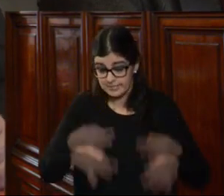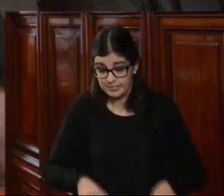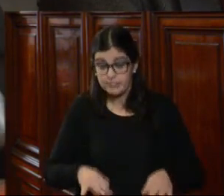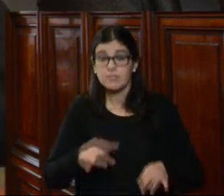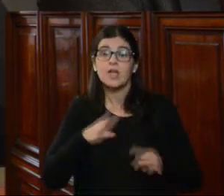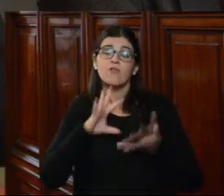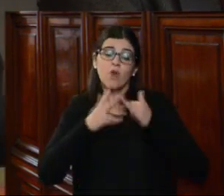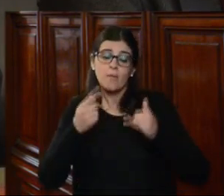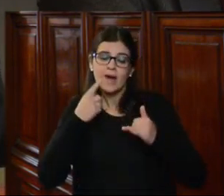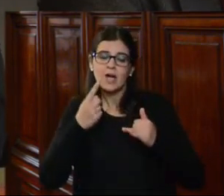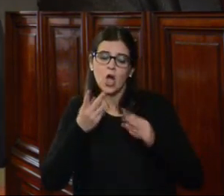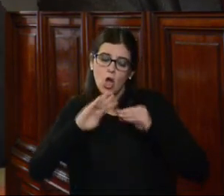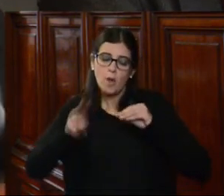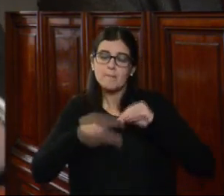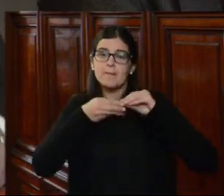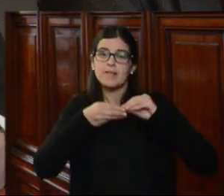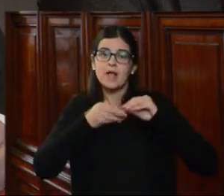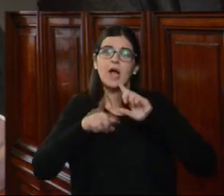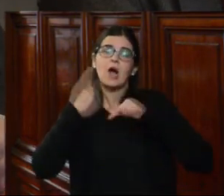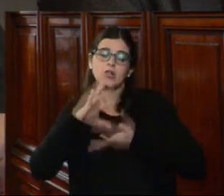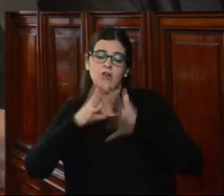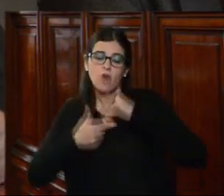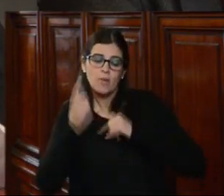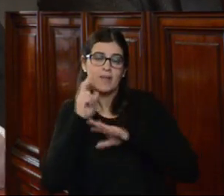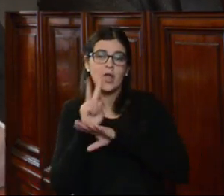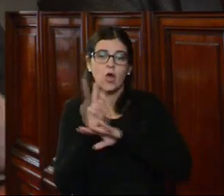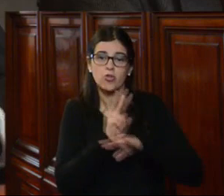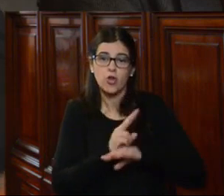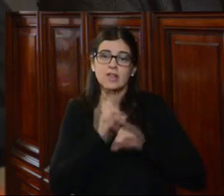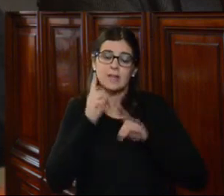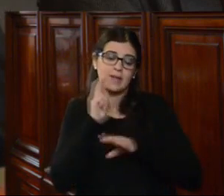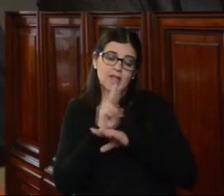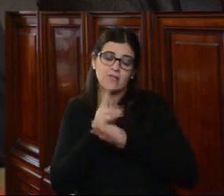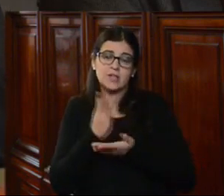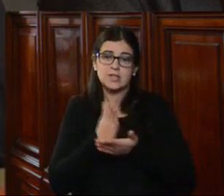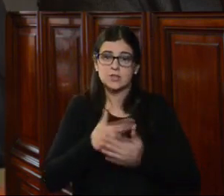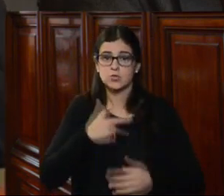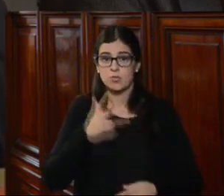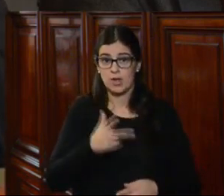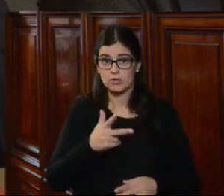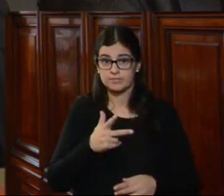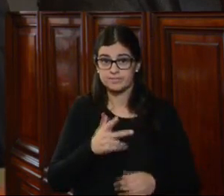son mecanismos complementarios a otras formas de control y defensa de los derechos humanos.